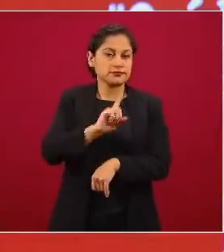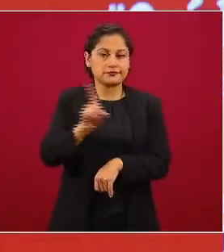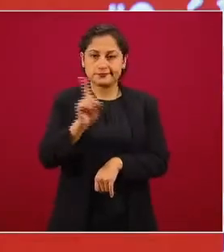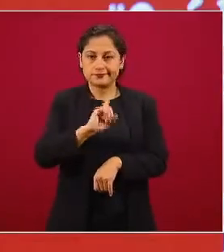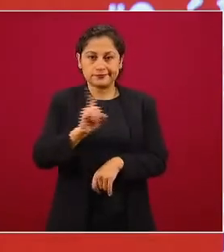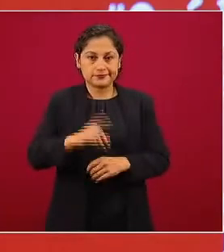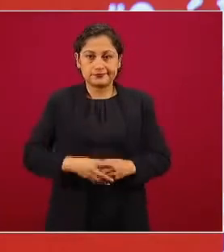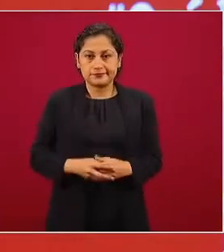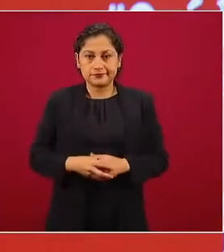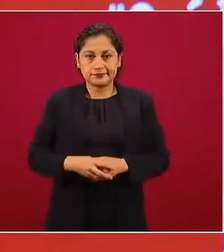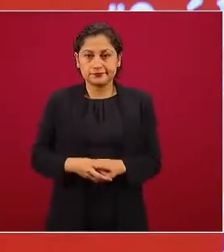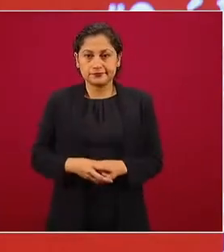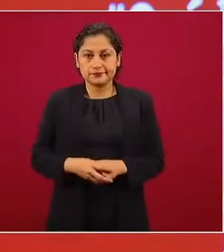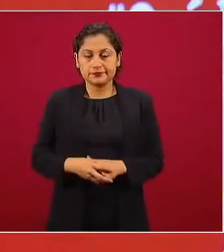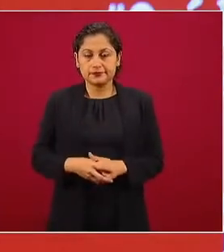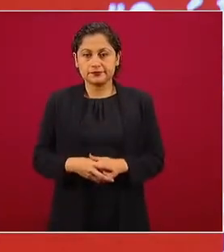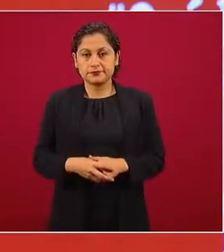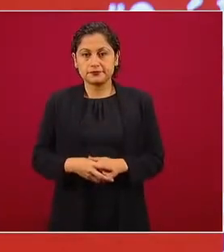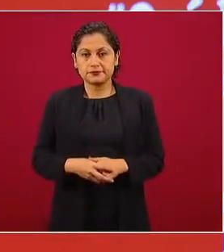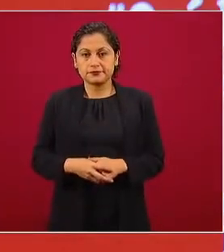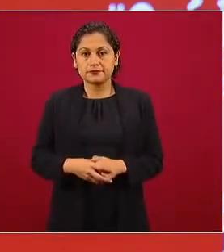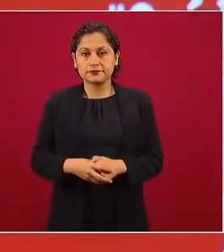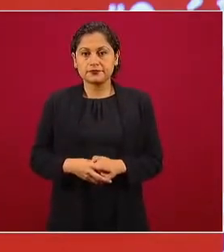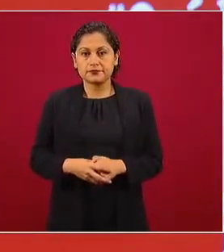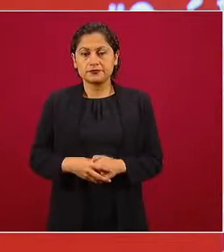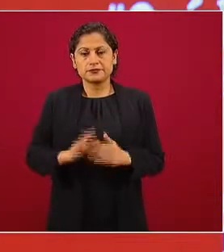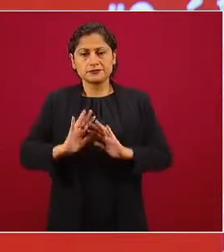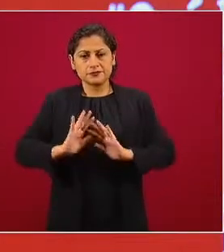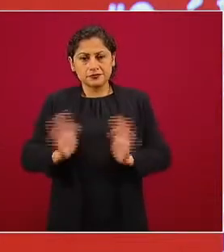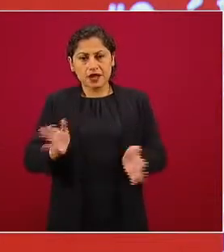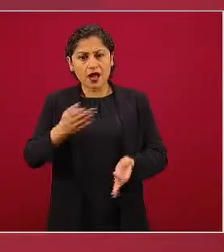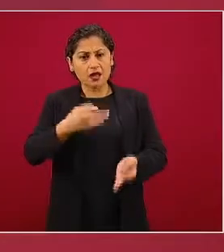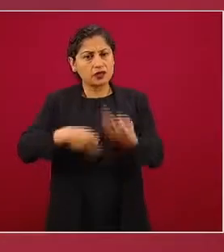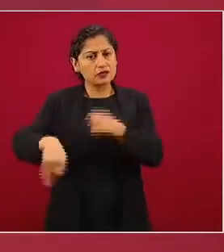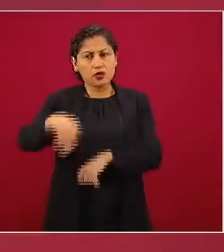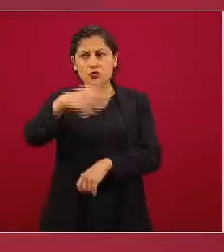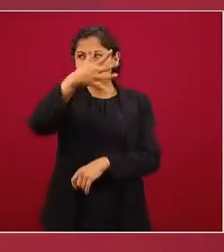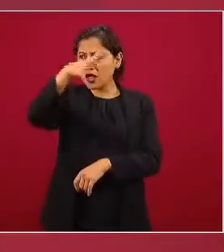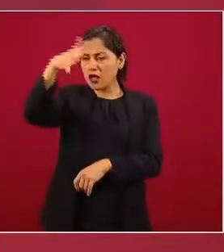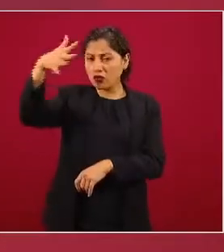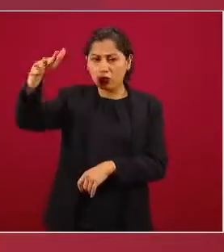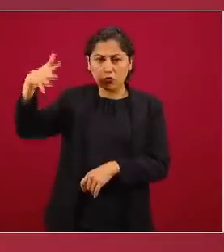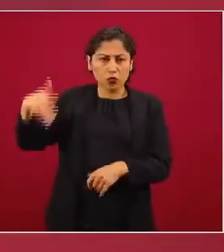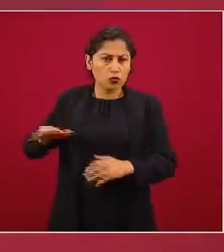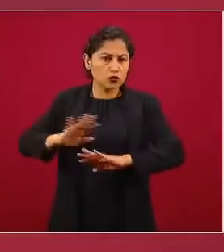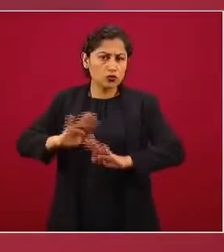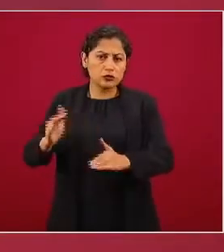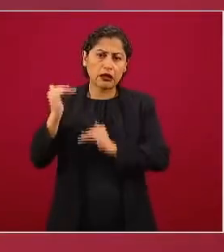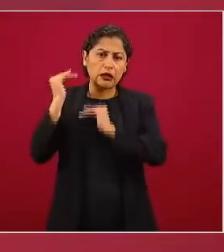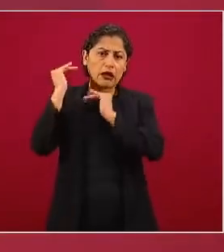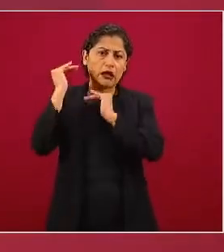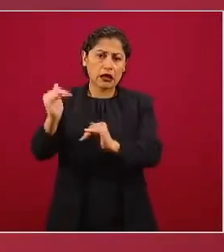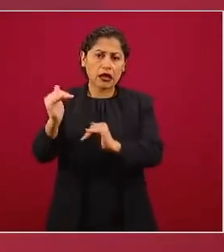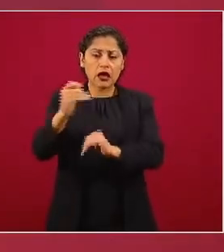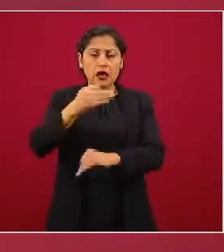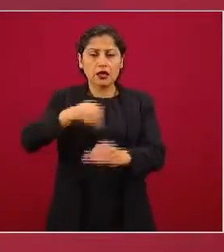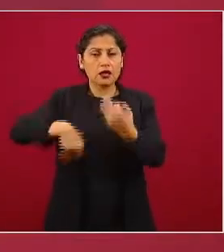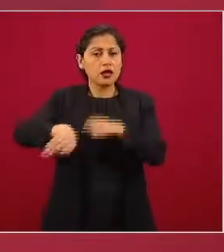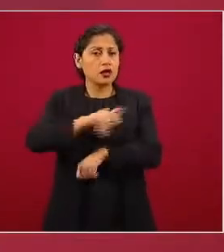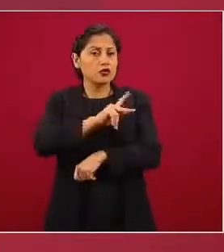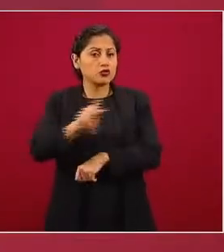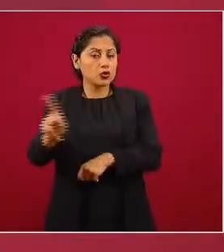sino somos mayores de edad, somos ciudadanos responsables y